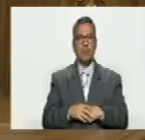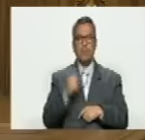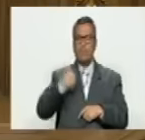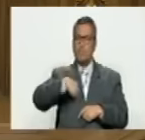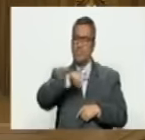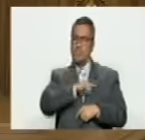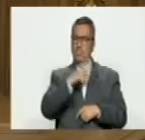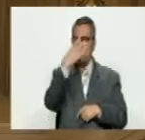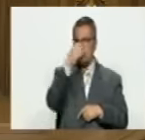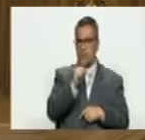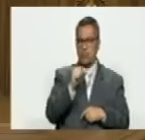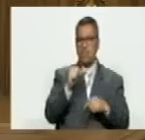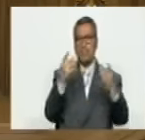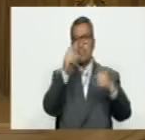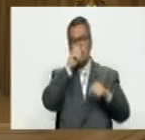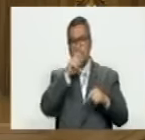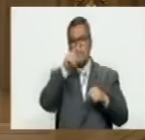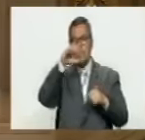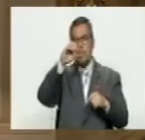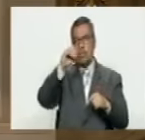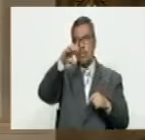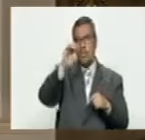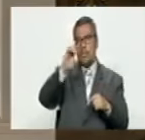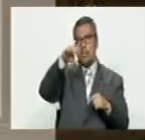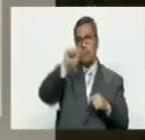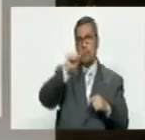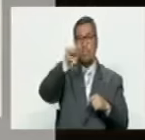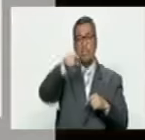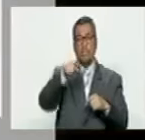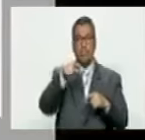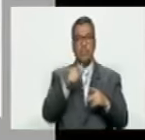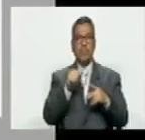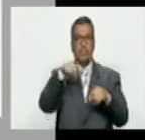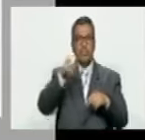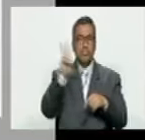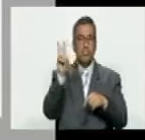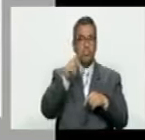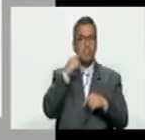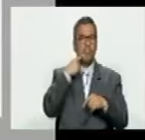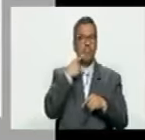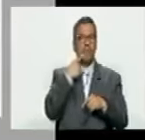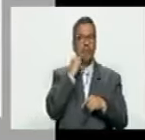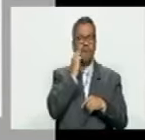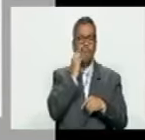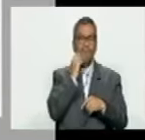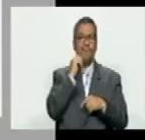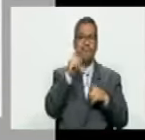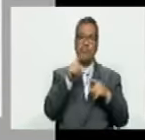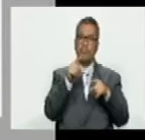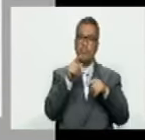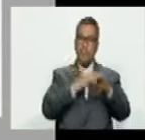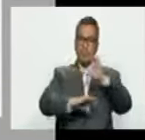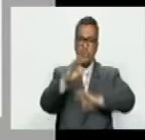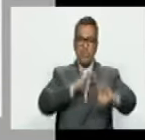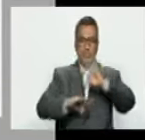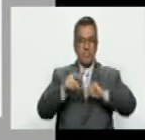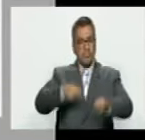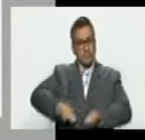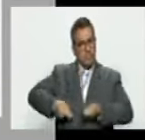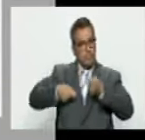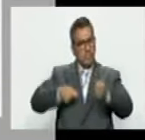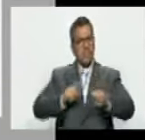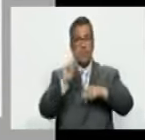nosotros entendimos desde hace años en la OEA es que cada vez que la OEA en el caso venezolano estaba coordinando y preparando una agresión